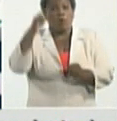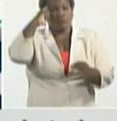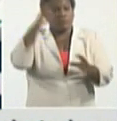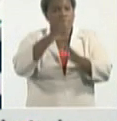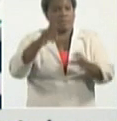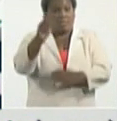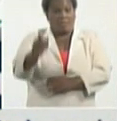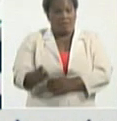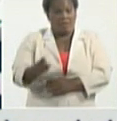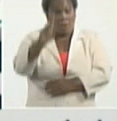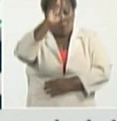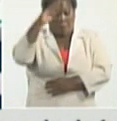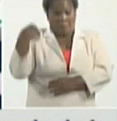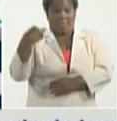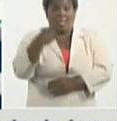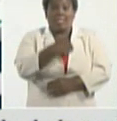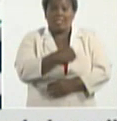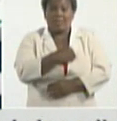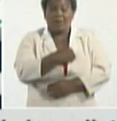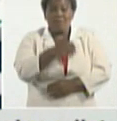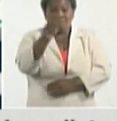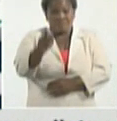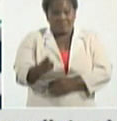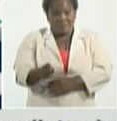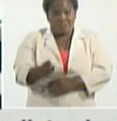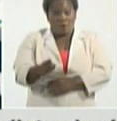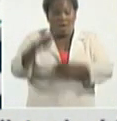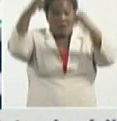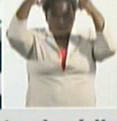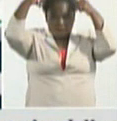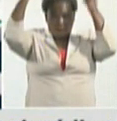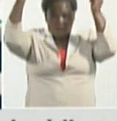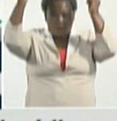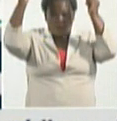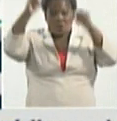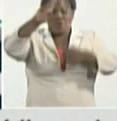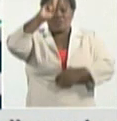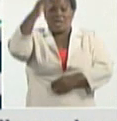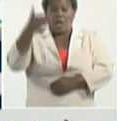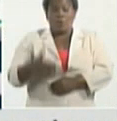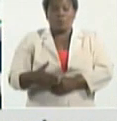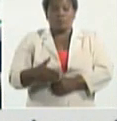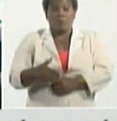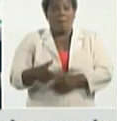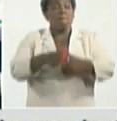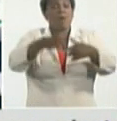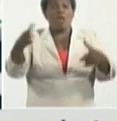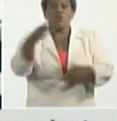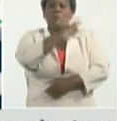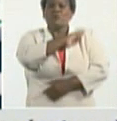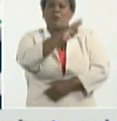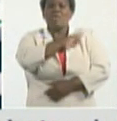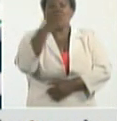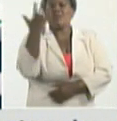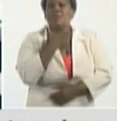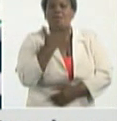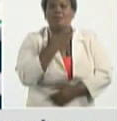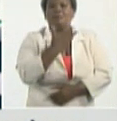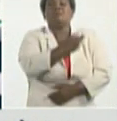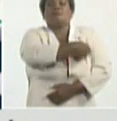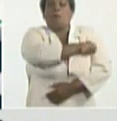de nuestros médicos del personal de enfermería pero creo que la mayor responsabilidad la tenemos hoy